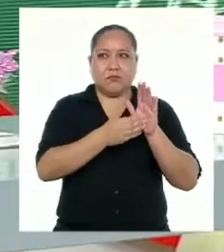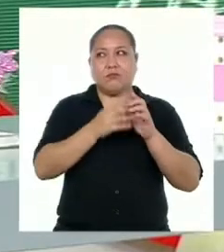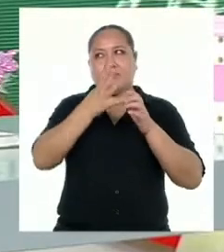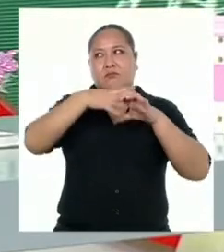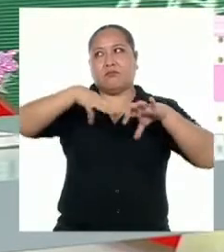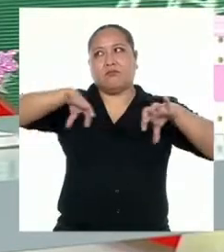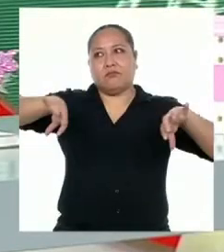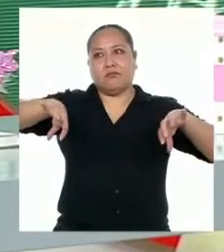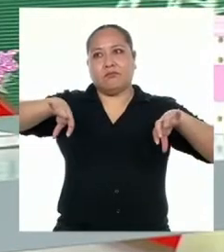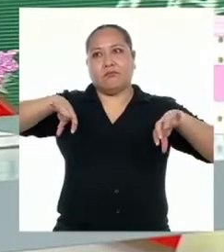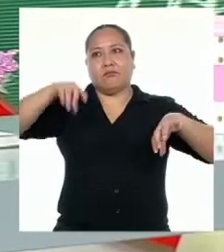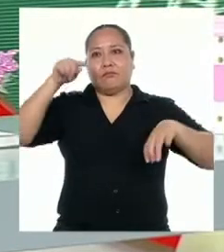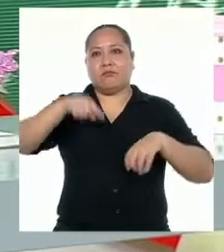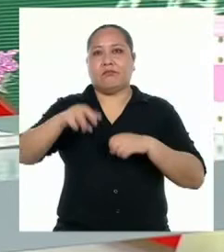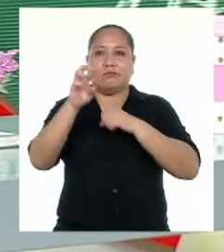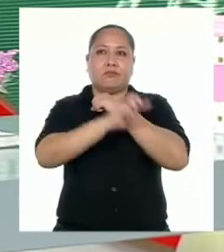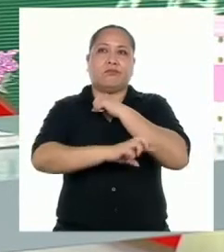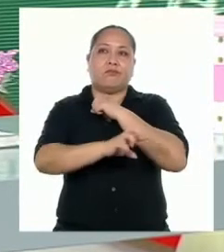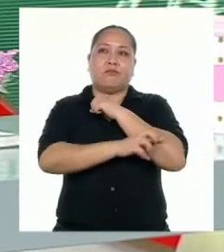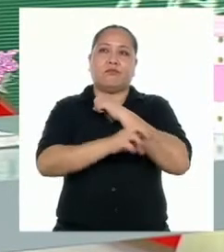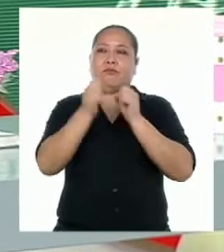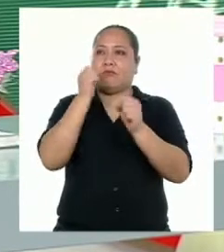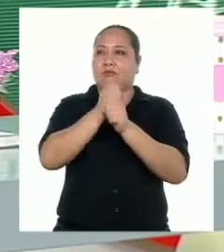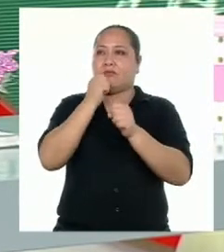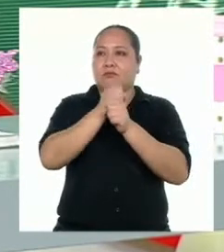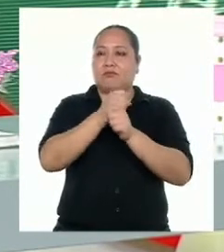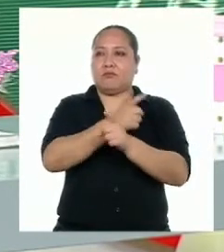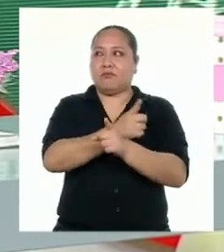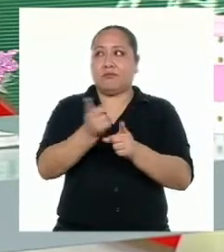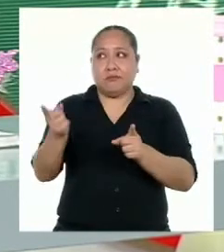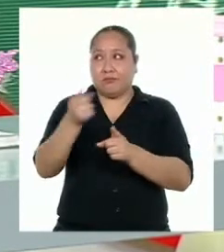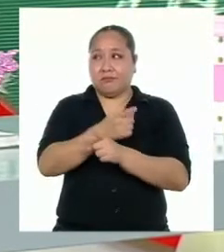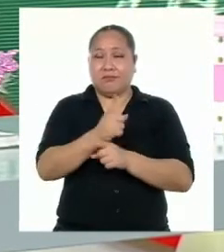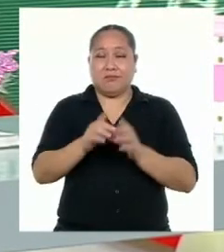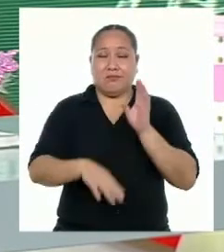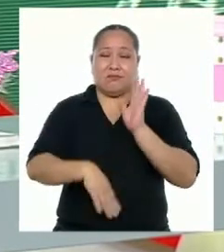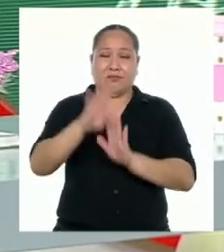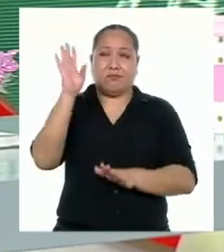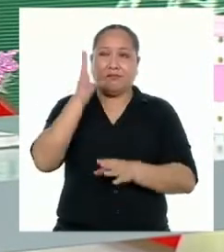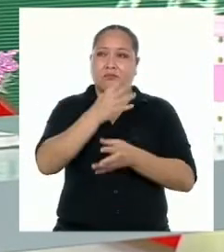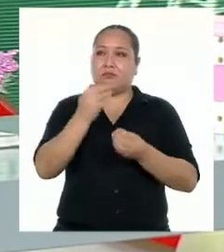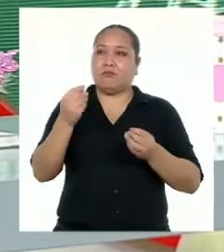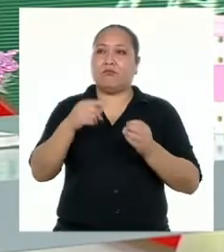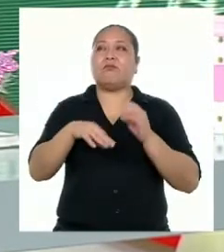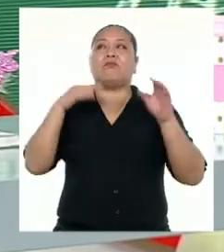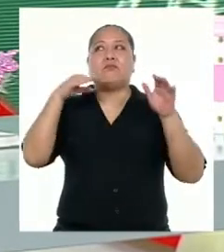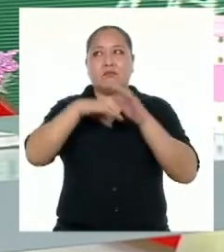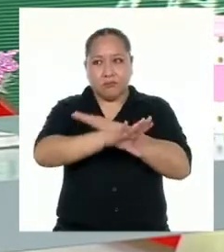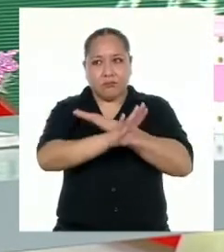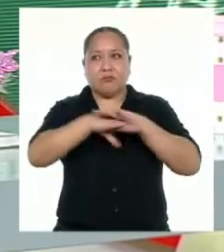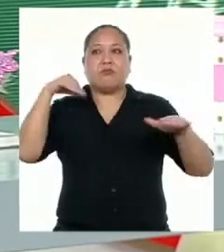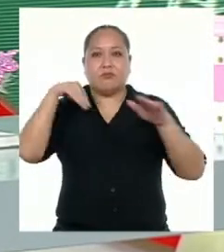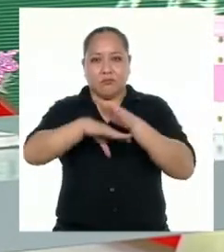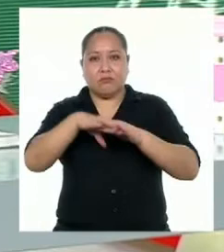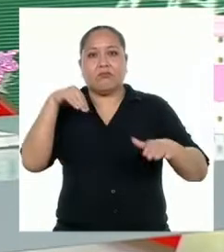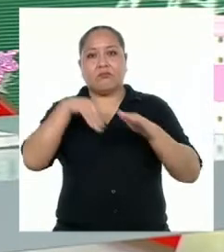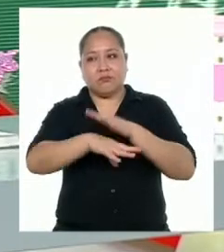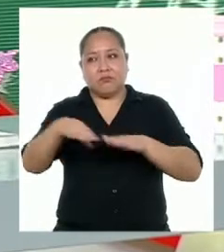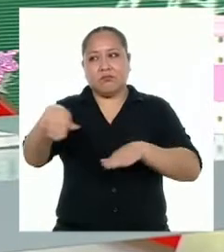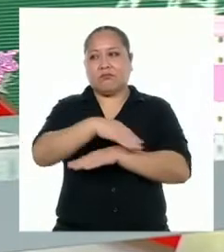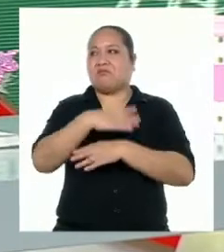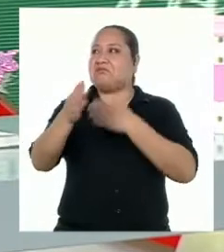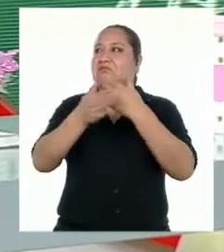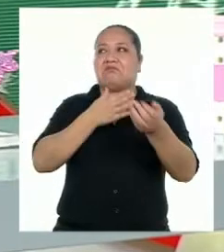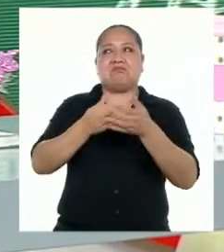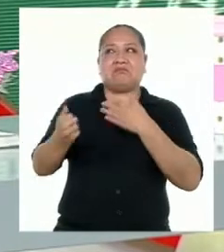dividida. Como en nuestro país la tasa de trabajo informal es tan alta, muchos sí salieron a las calles pese a que estaba prohibido.